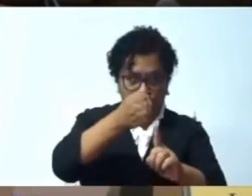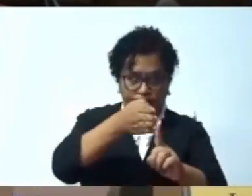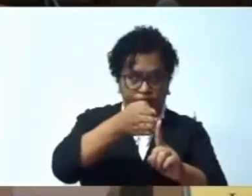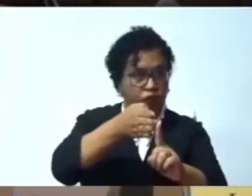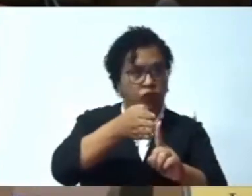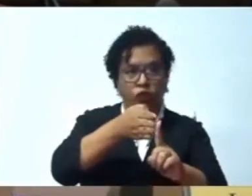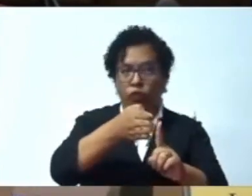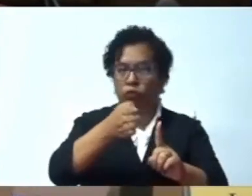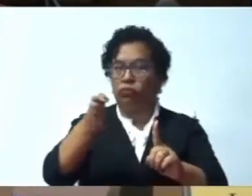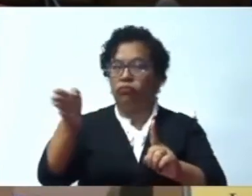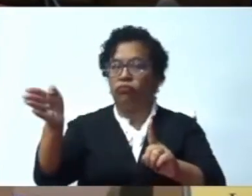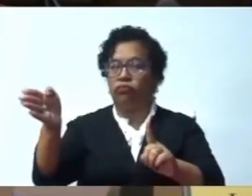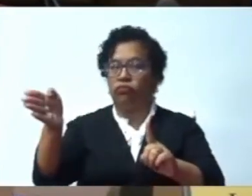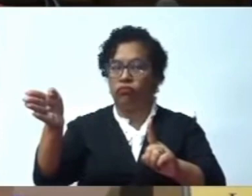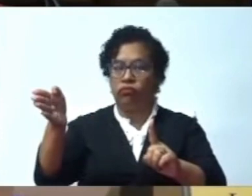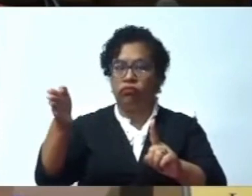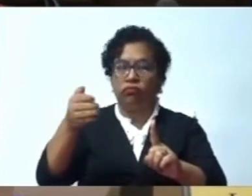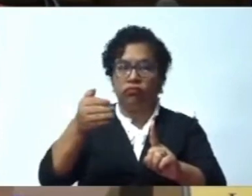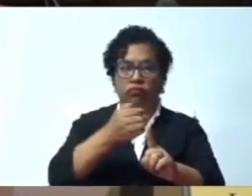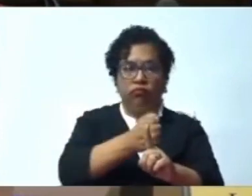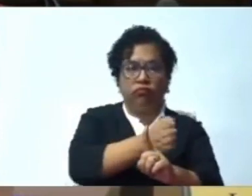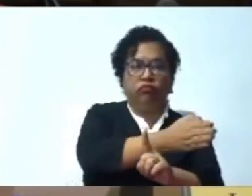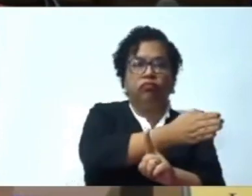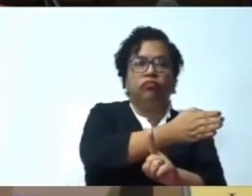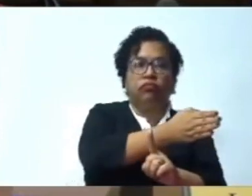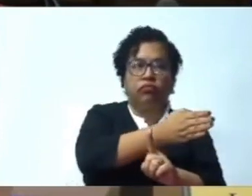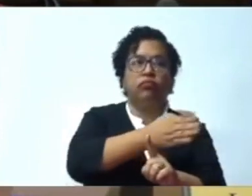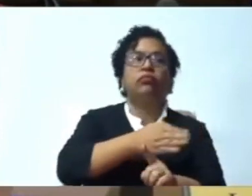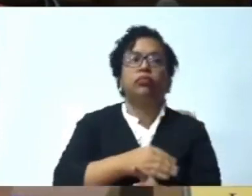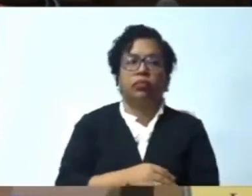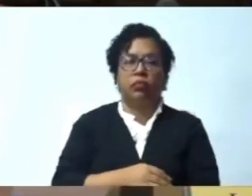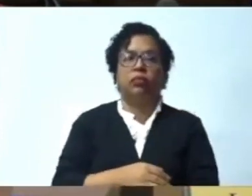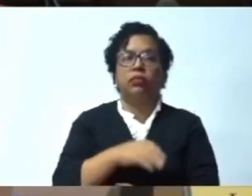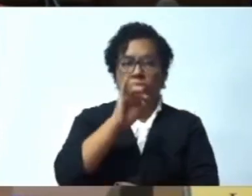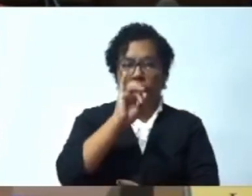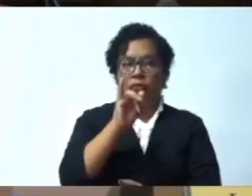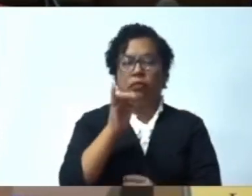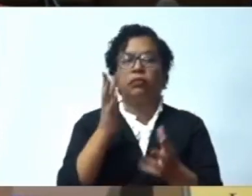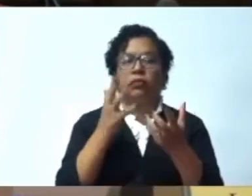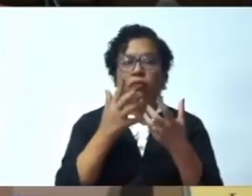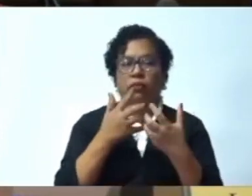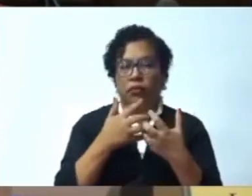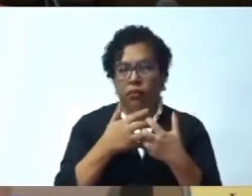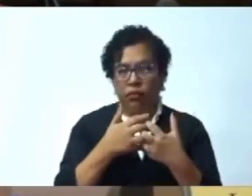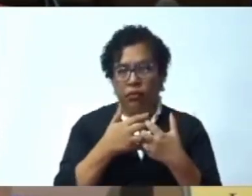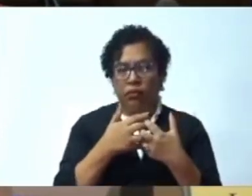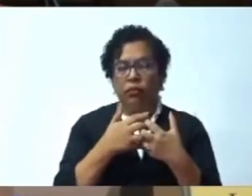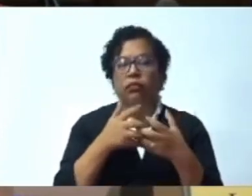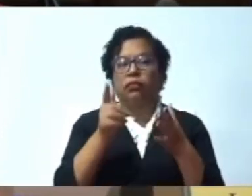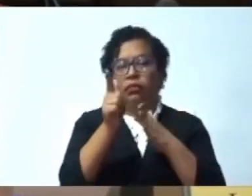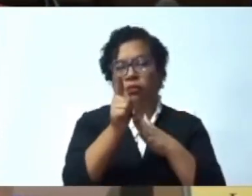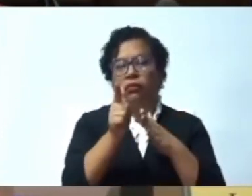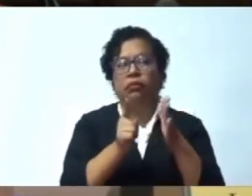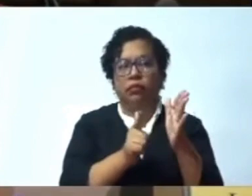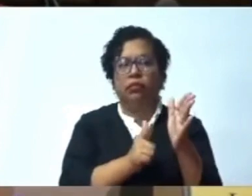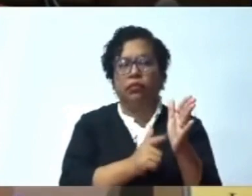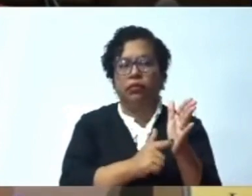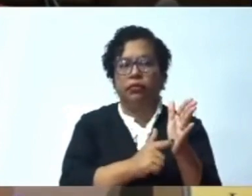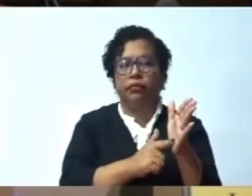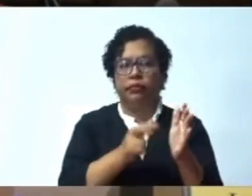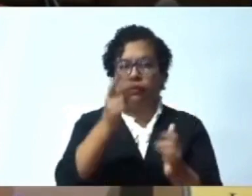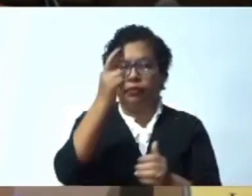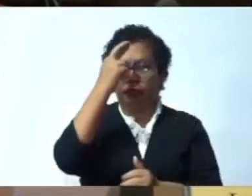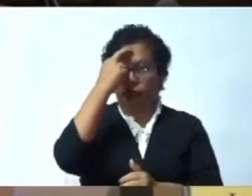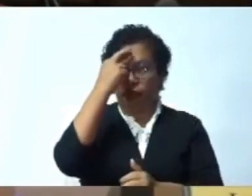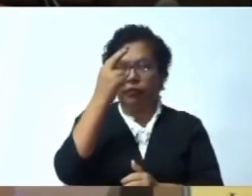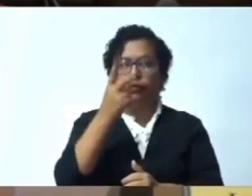Y ellos representan el marco legal de las políticas públicas en la República Dominicana. Es por